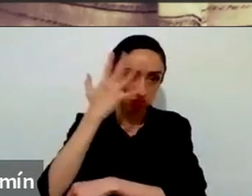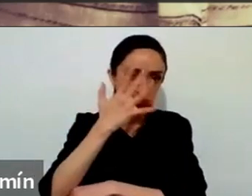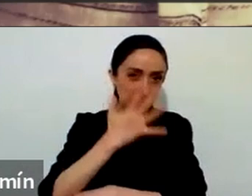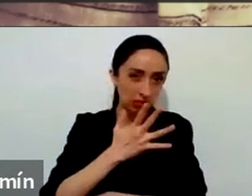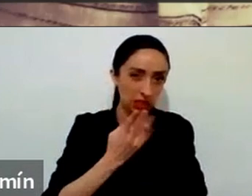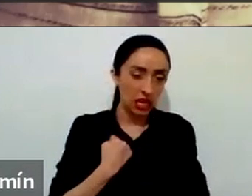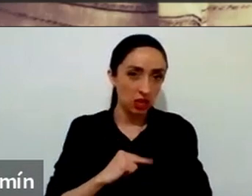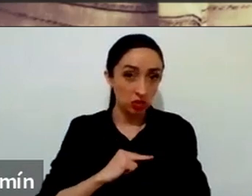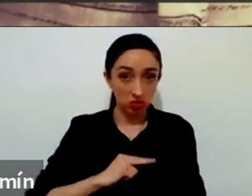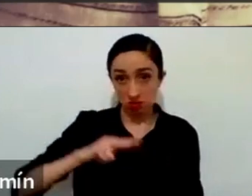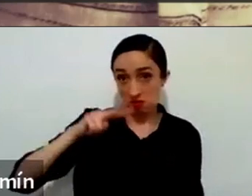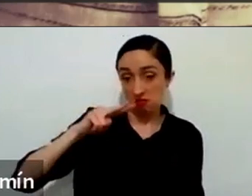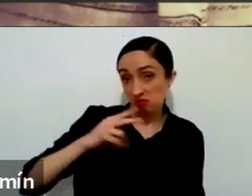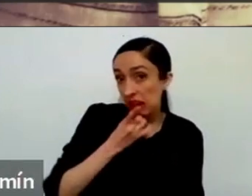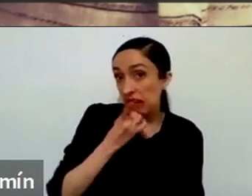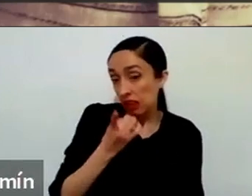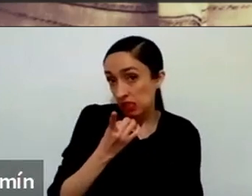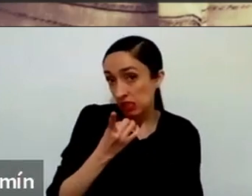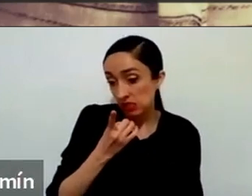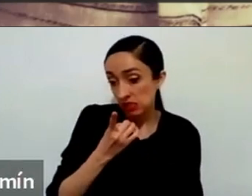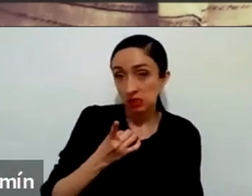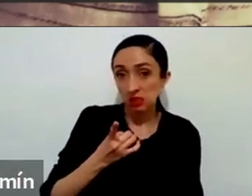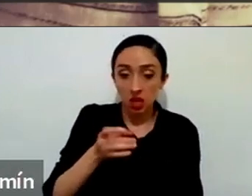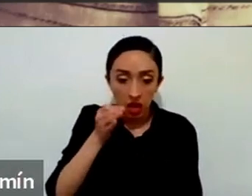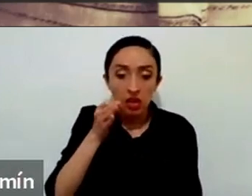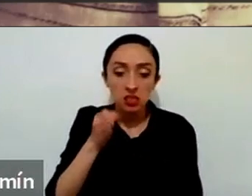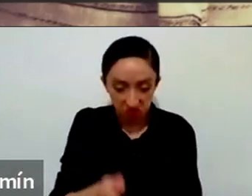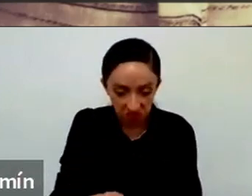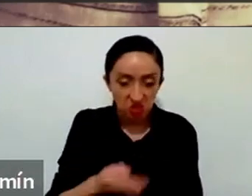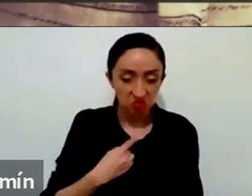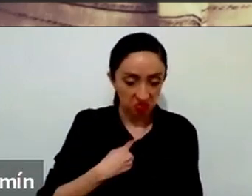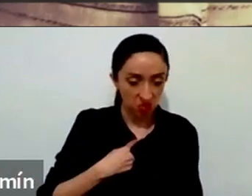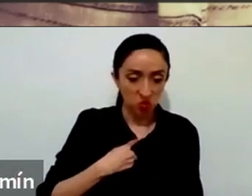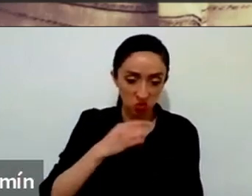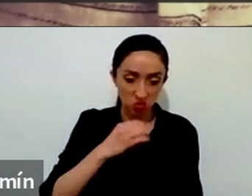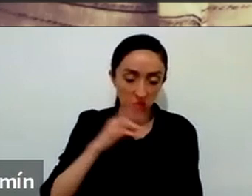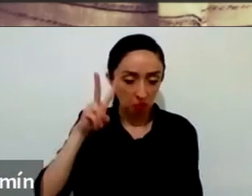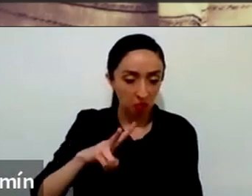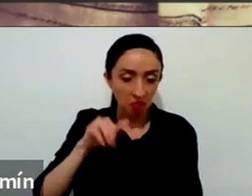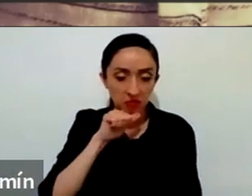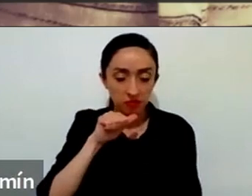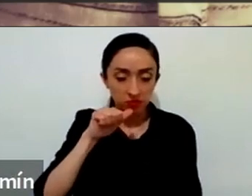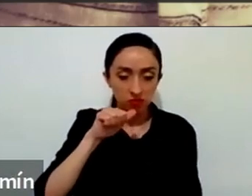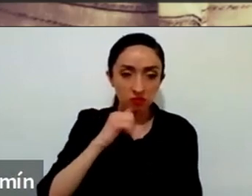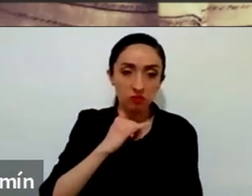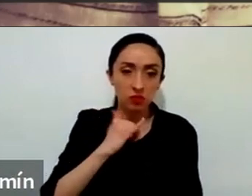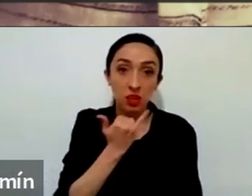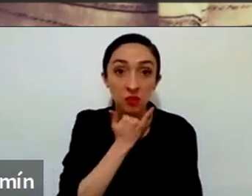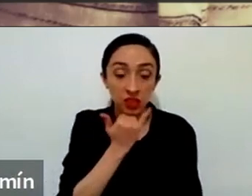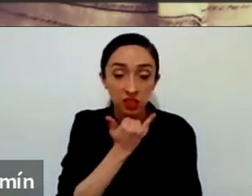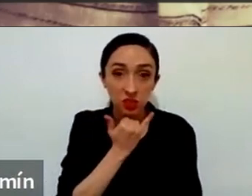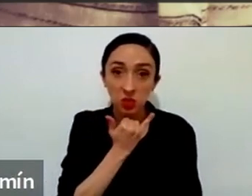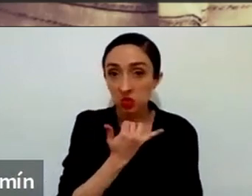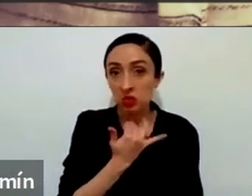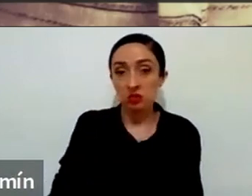de mi vida en ese día en particular? ¿Qué está motivando mi día en ese día particular